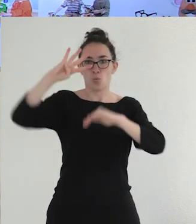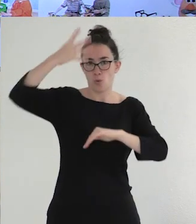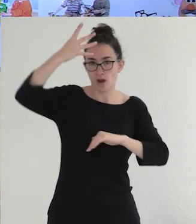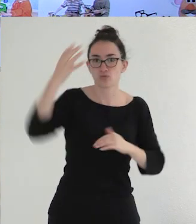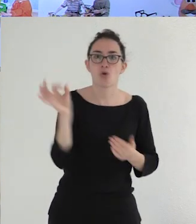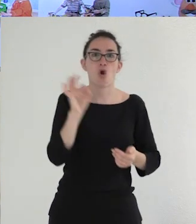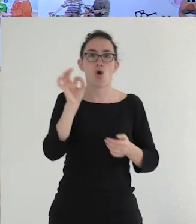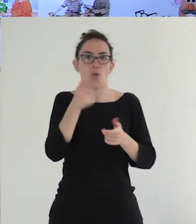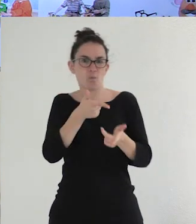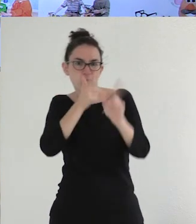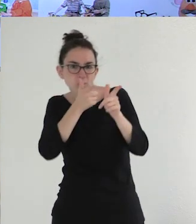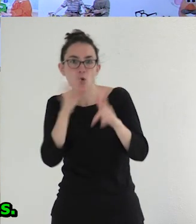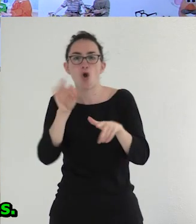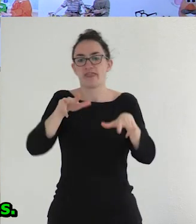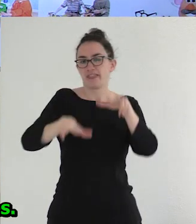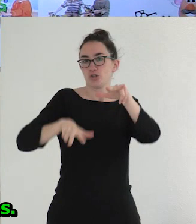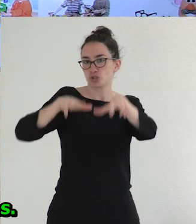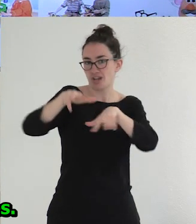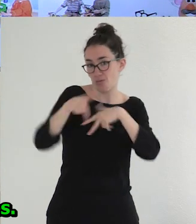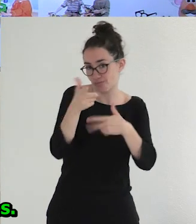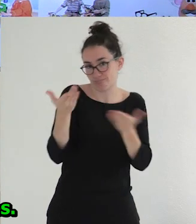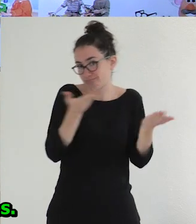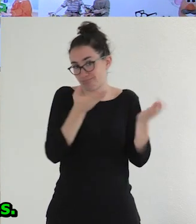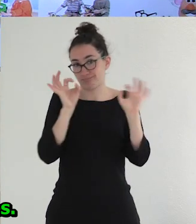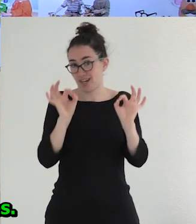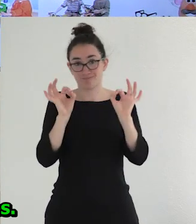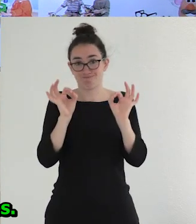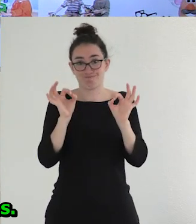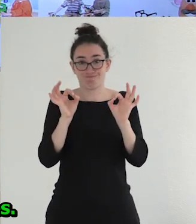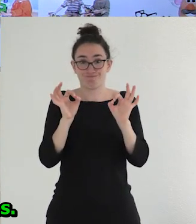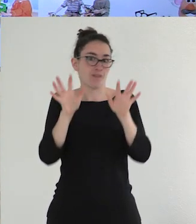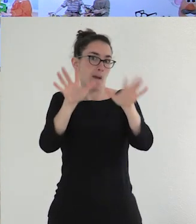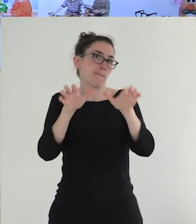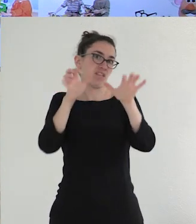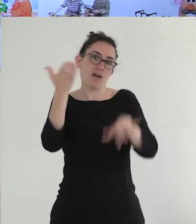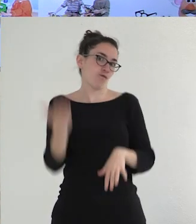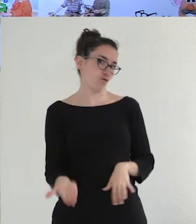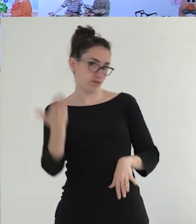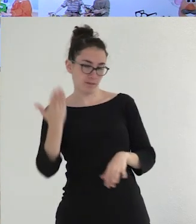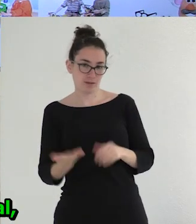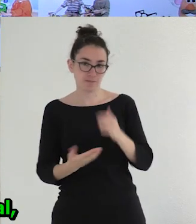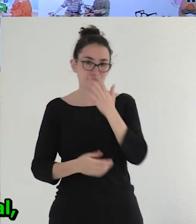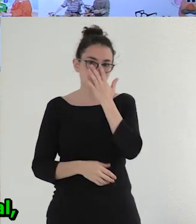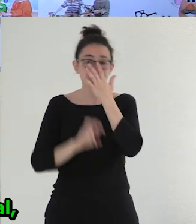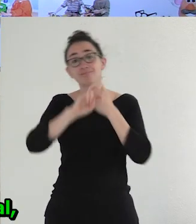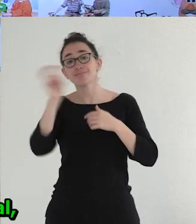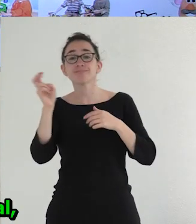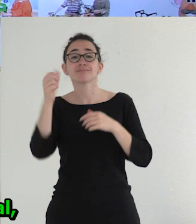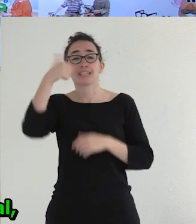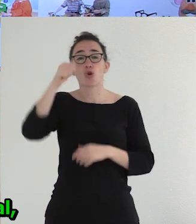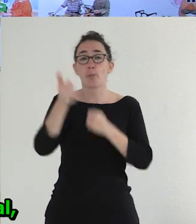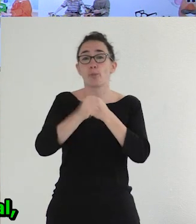ametralladores o relacionarse con tinosaurios, ¿no? Pues, bueno, pues son aprendizajes fundamentales. Y luego estaría el señor Potato, que sería lo más